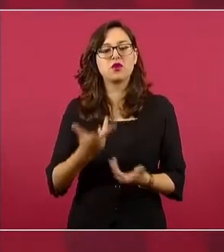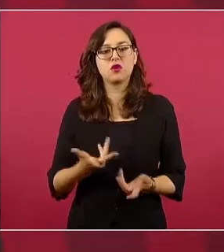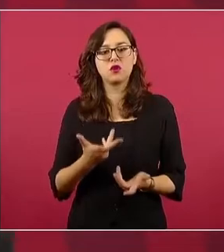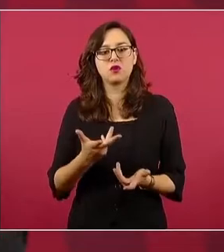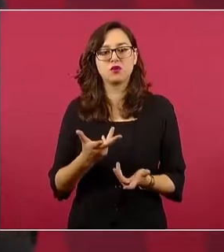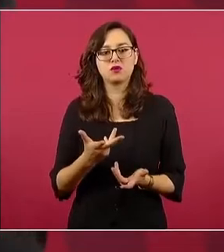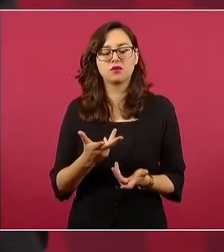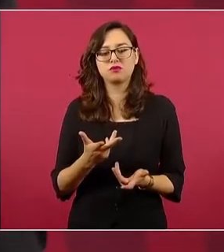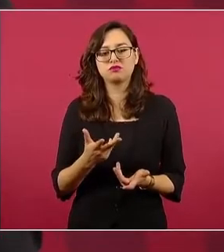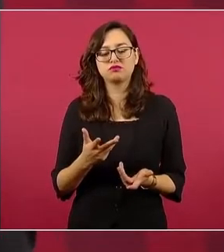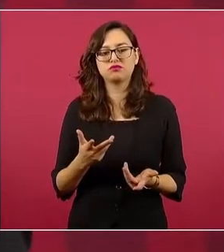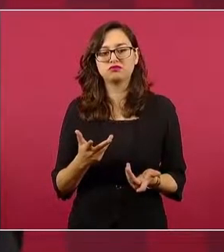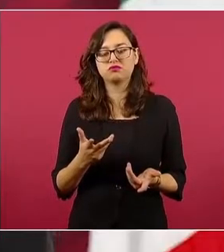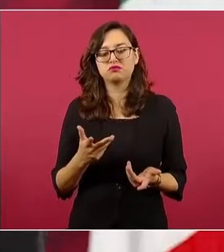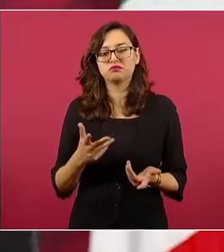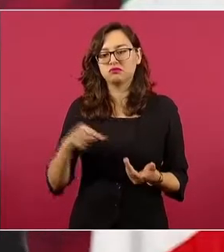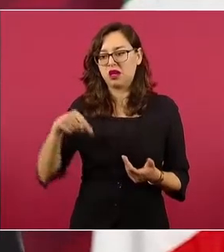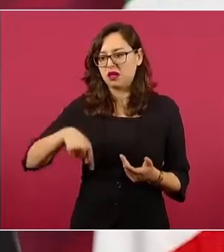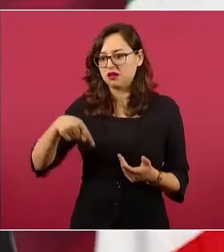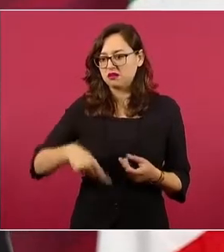porque no íbamos a poder los mexicanos.